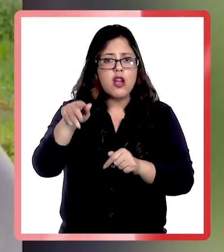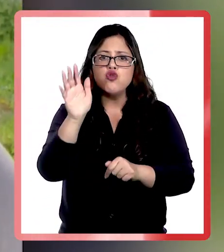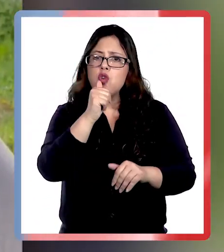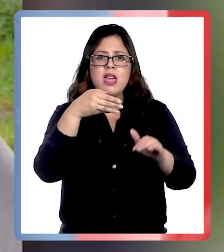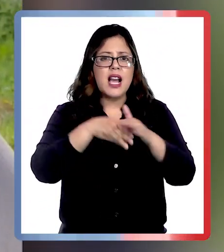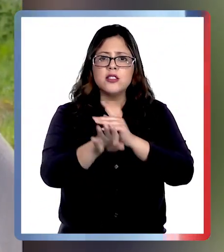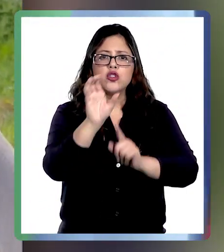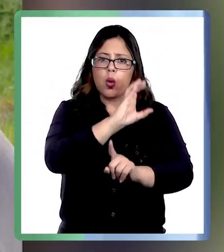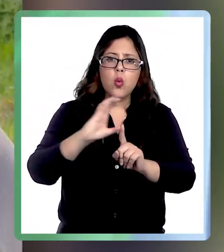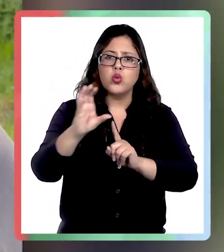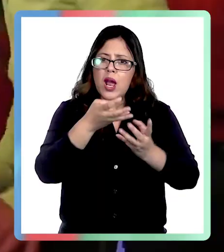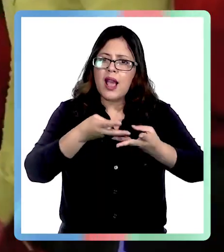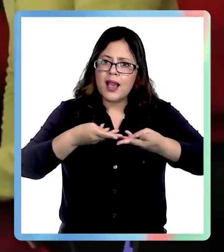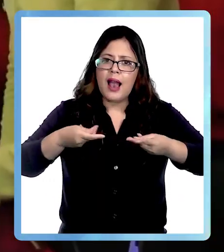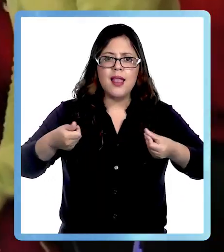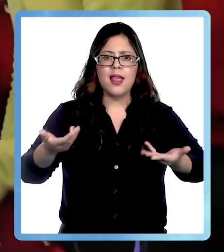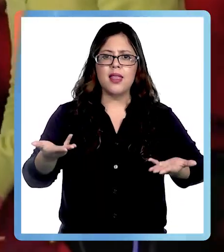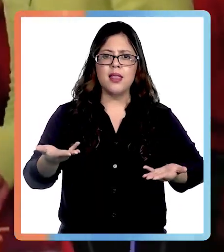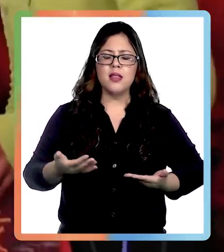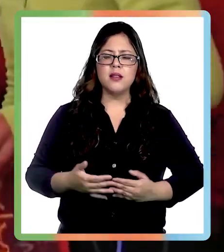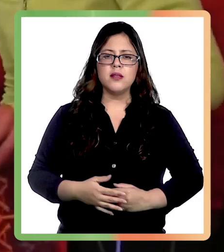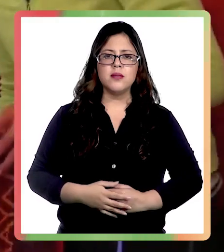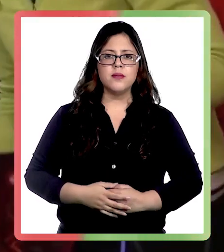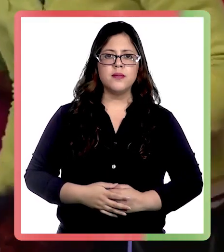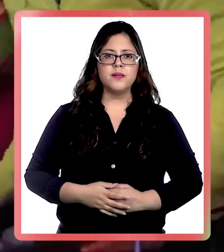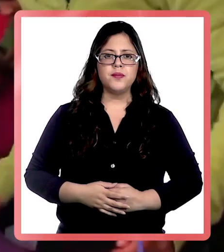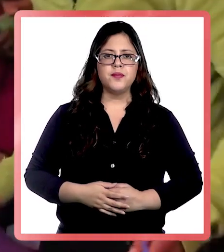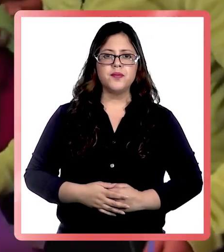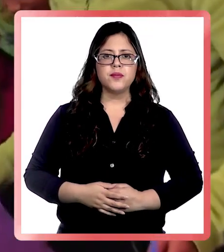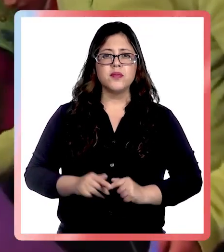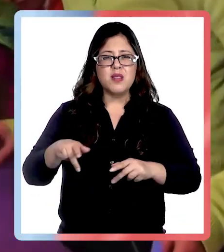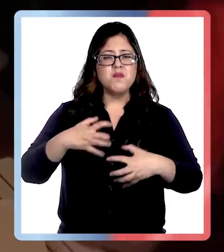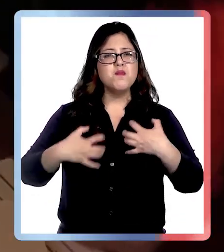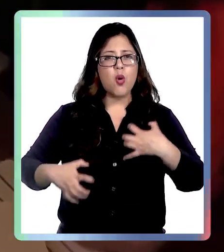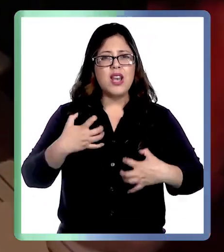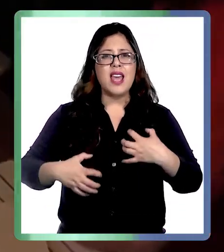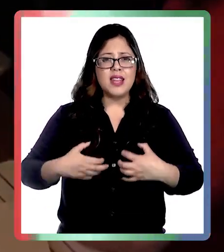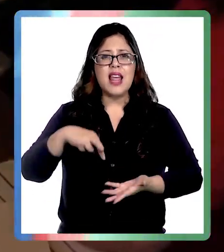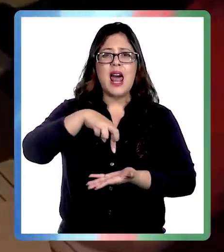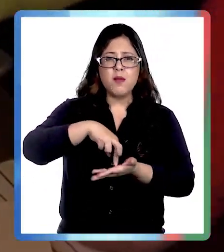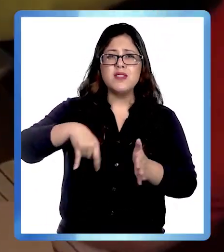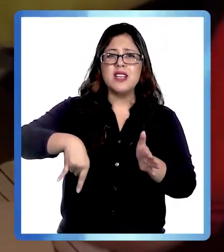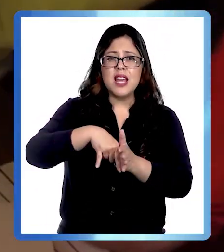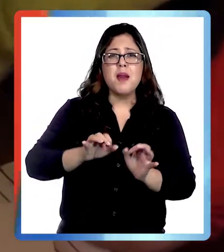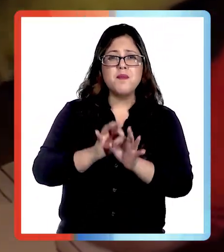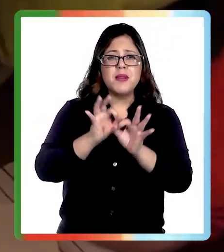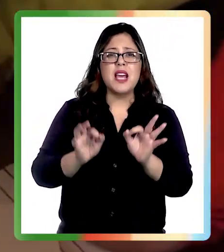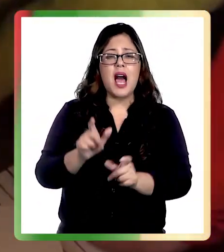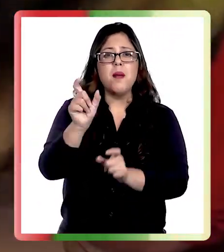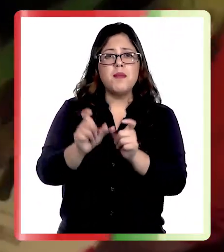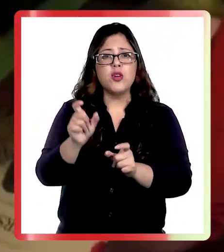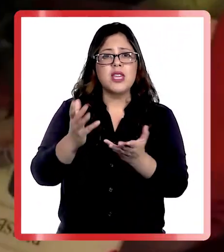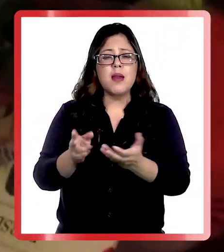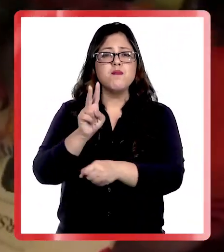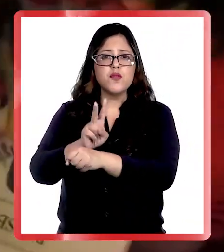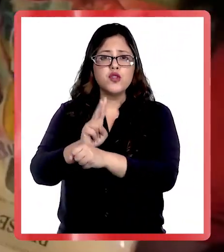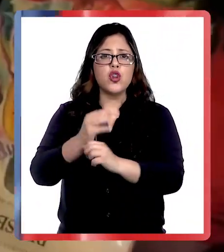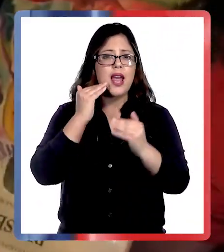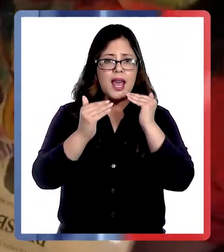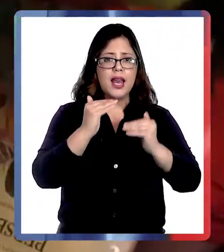tienen acceso a la cultura de calidad. La molestia es generalizada en la provincia de Cheloete, especialmente a educadores y niños.